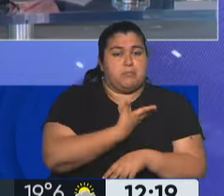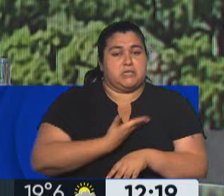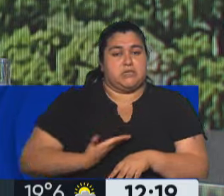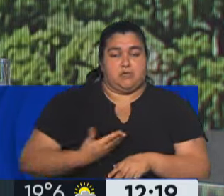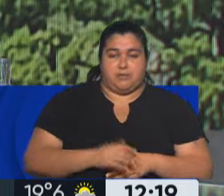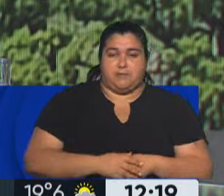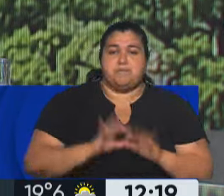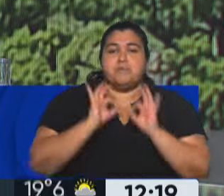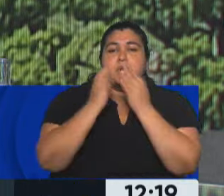la República. Muchísimas gracias, Fer.